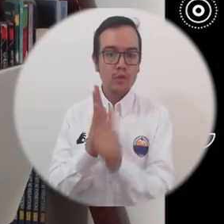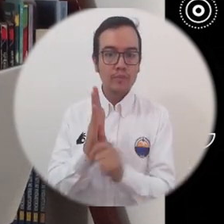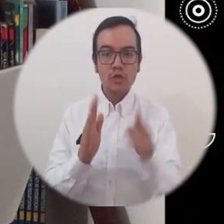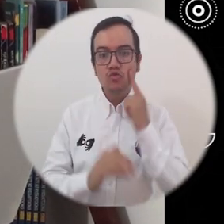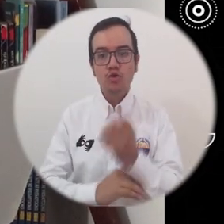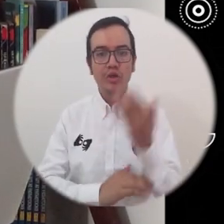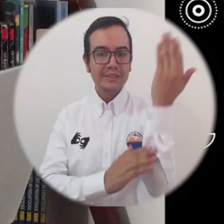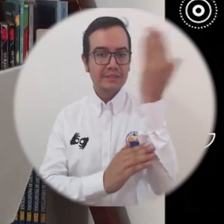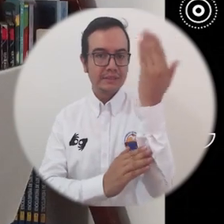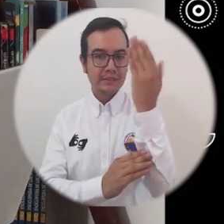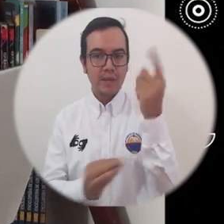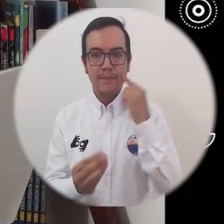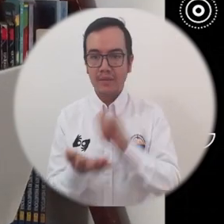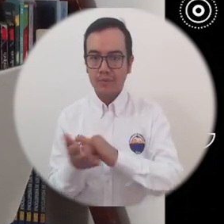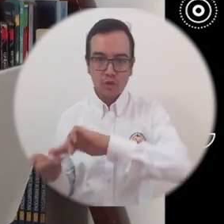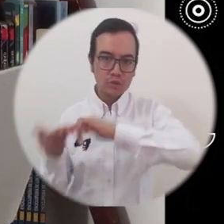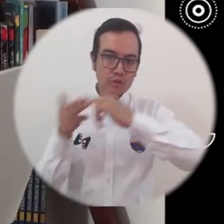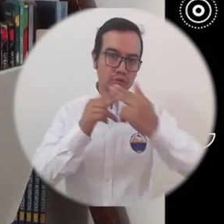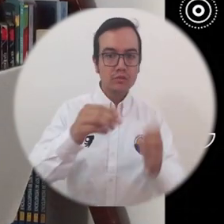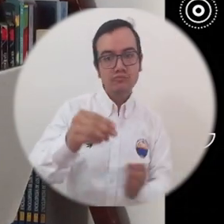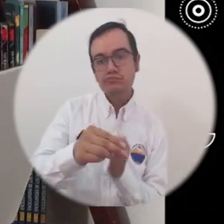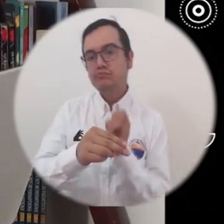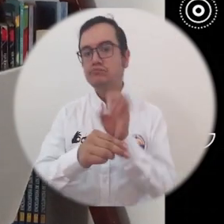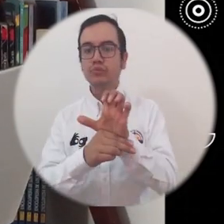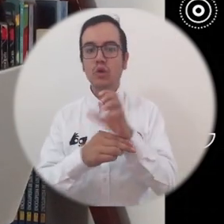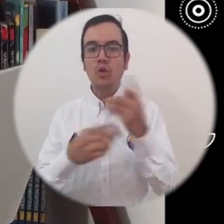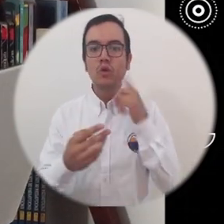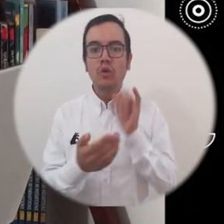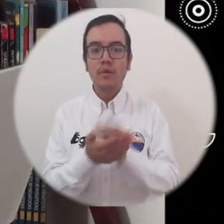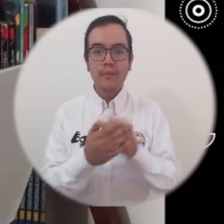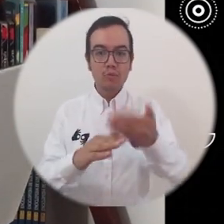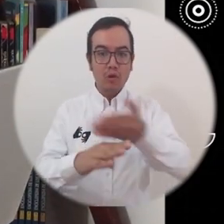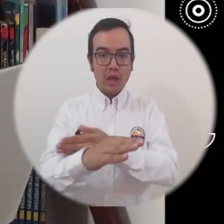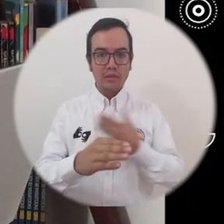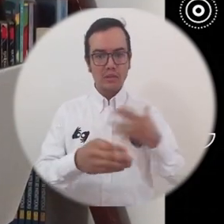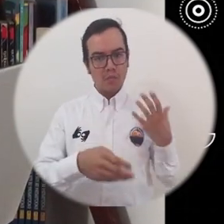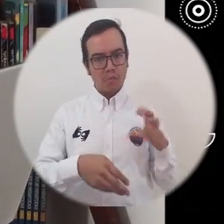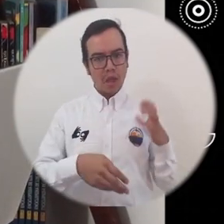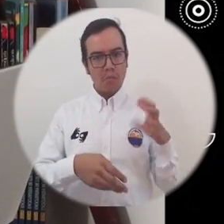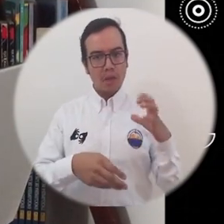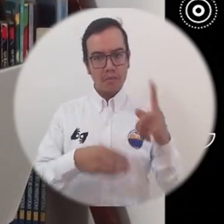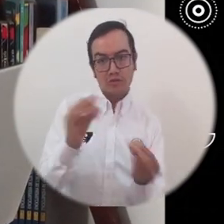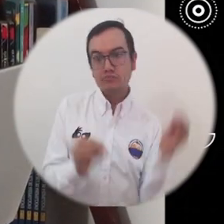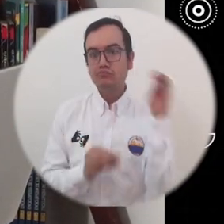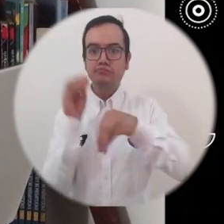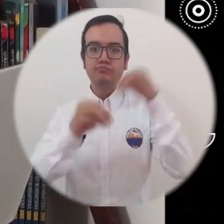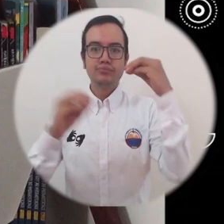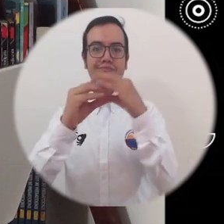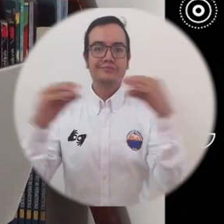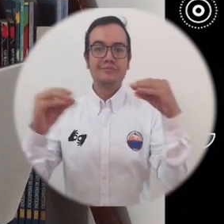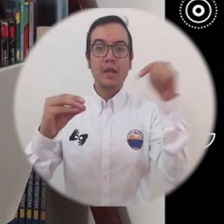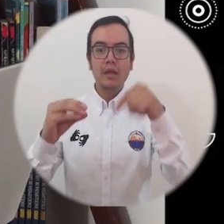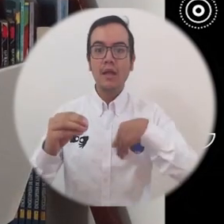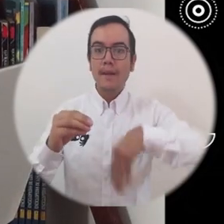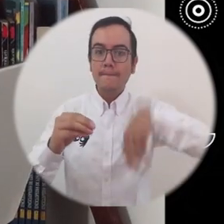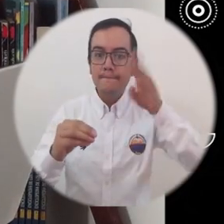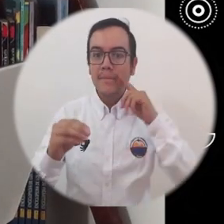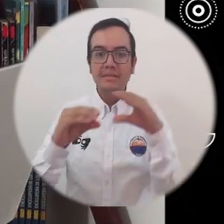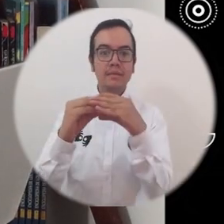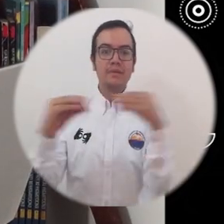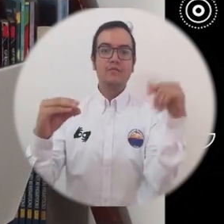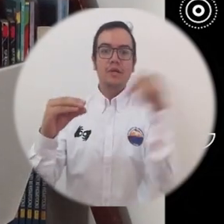audiovisuales se trabaja la digitalización de contenidos producidos a lo largo de la historia del programa además de la